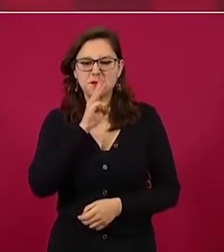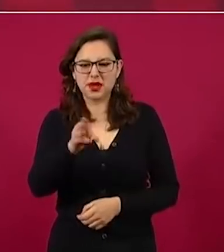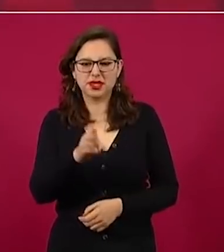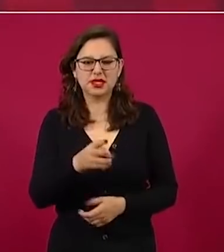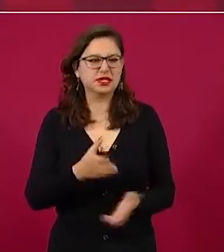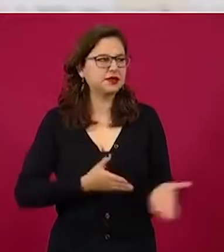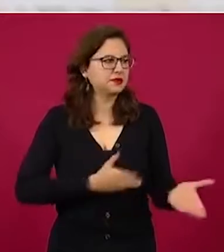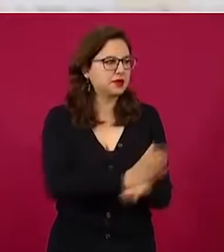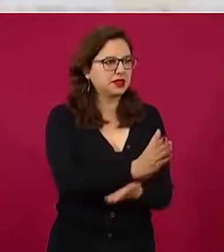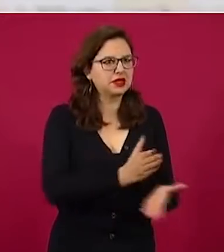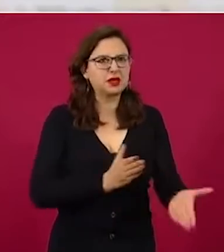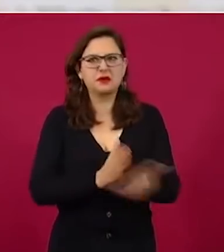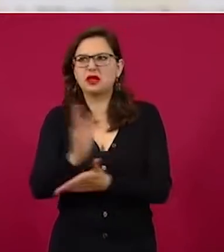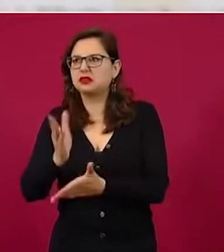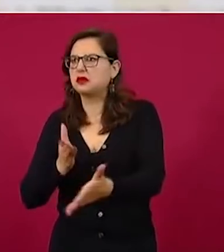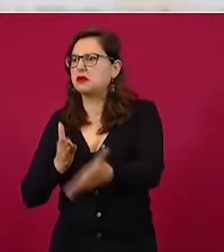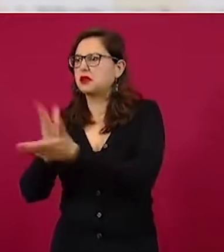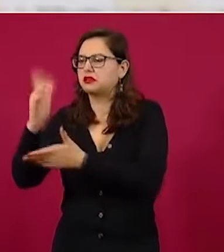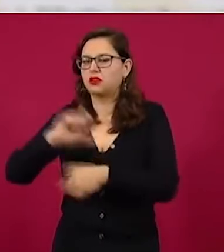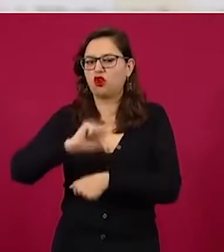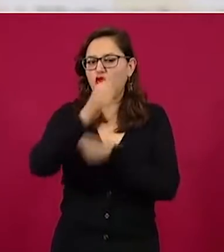vida interna de otro país.